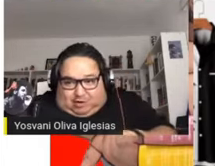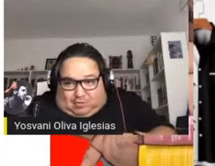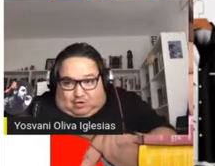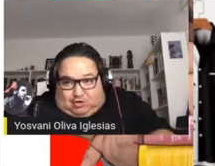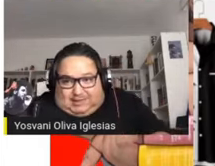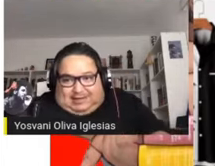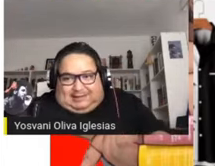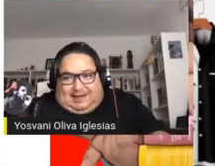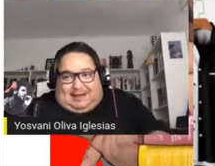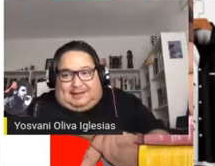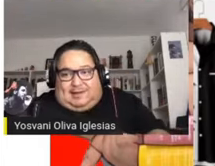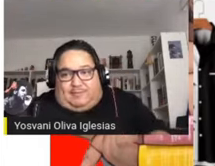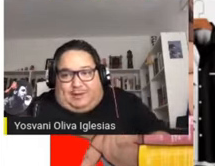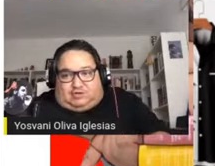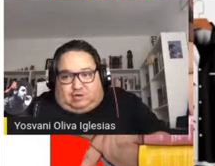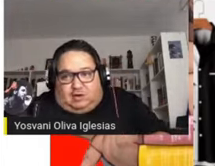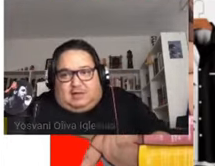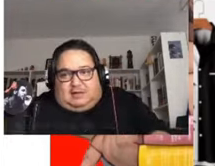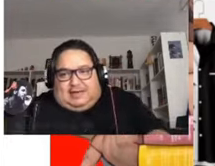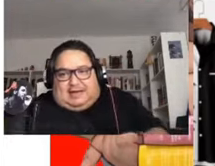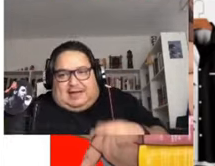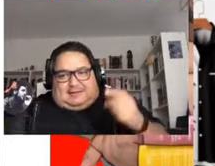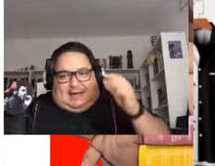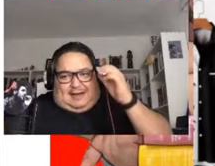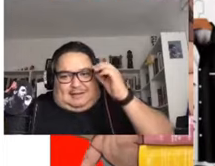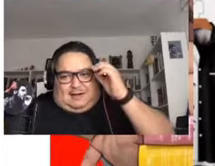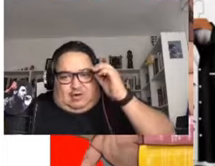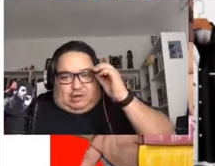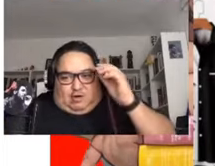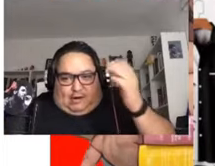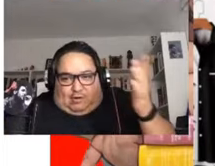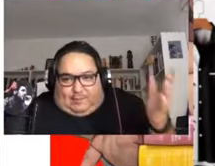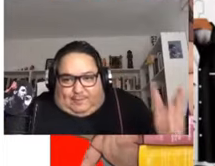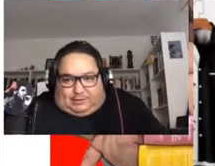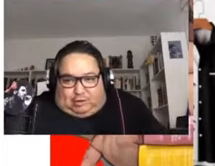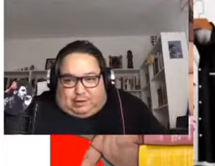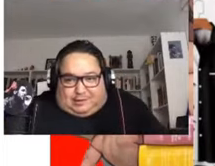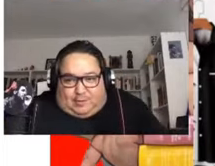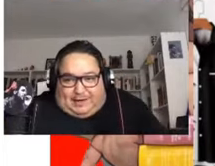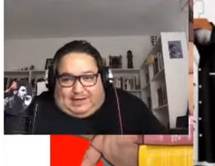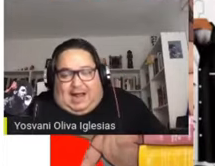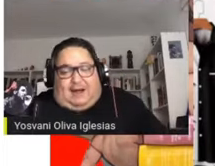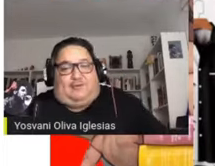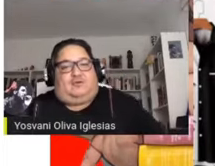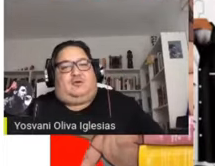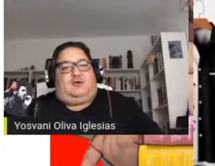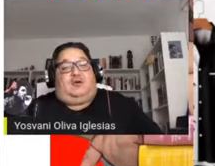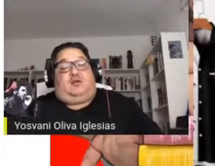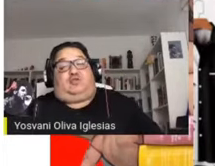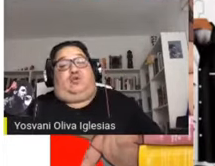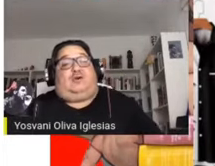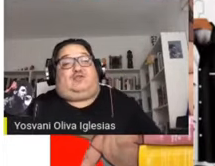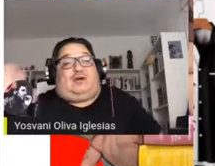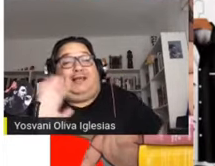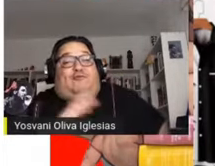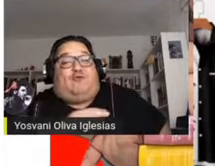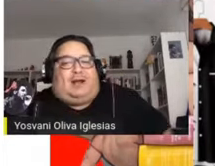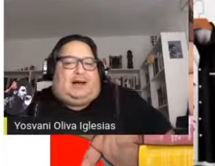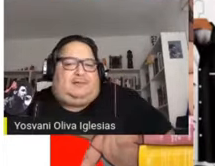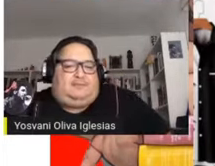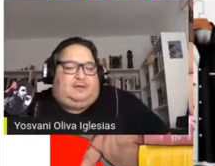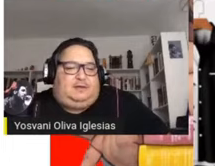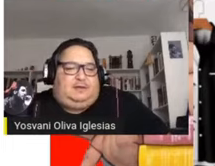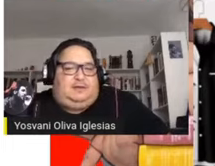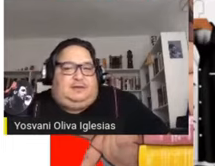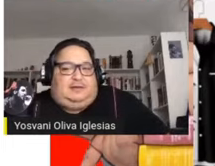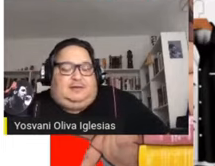A como nos dice Cantelar, el desprecio de la clase alta anglosahora con respecto a los latinoamericanos. Todo eso queda